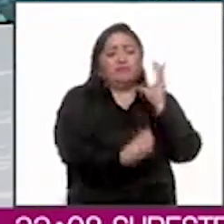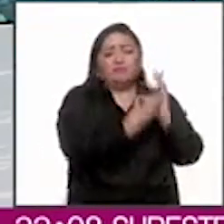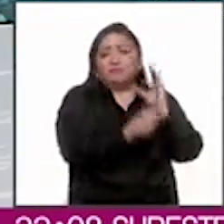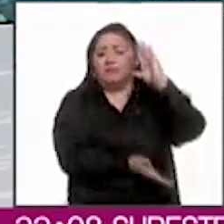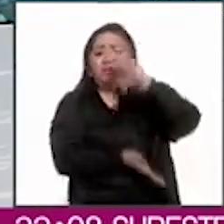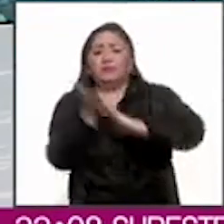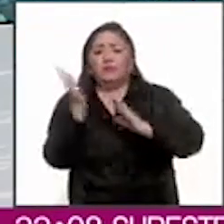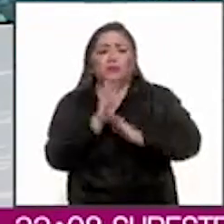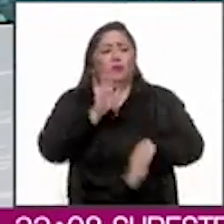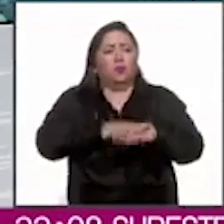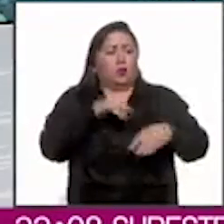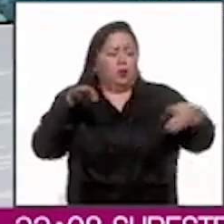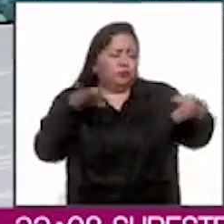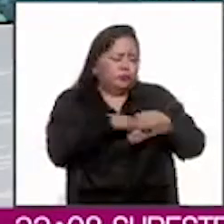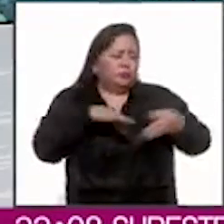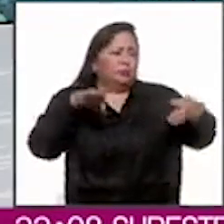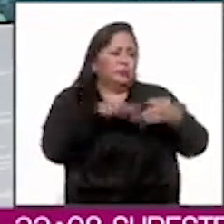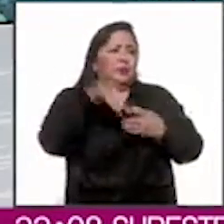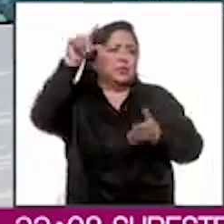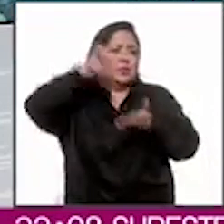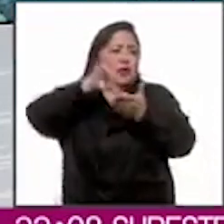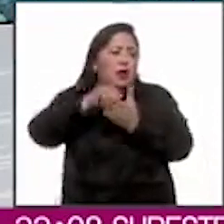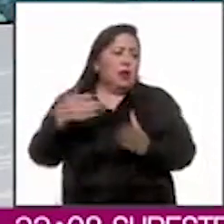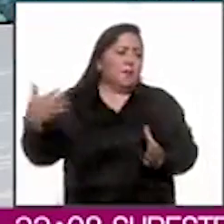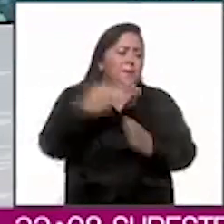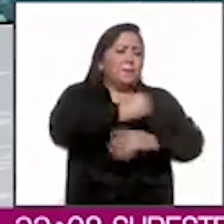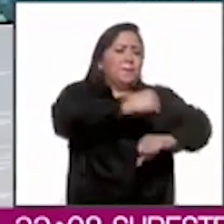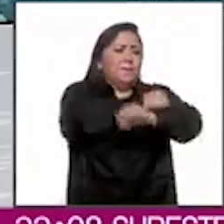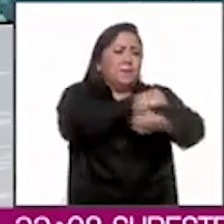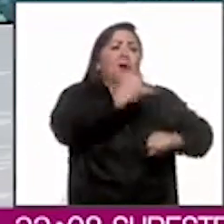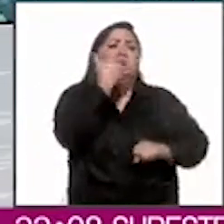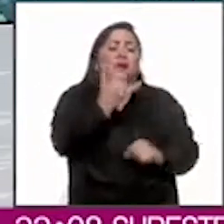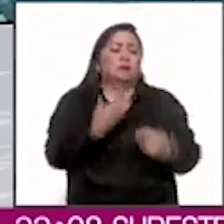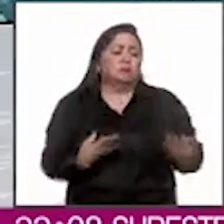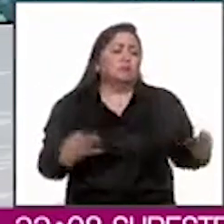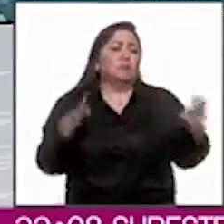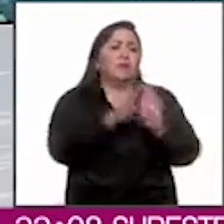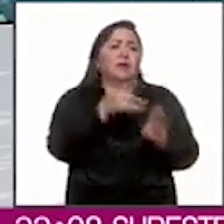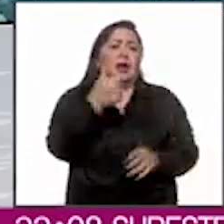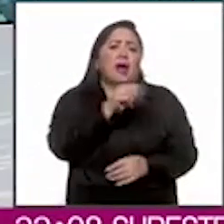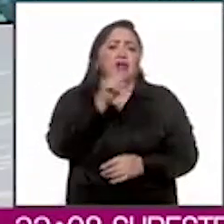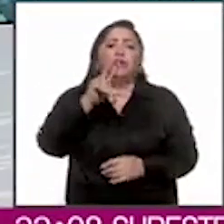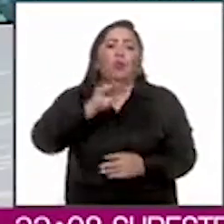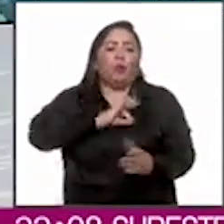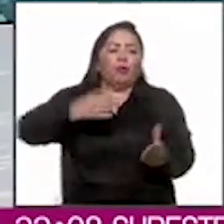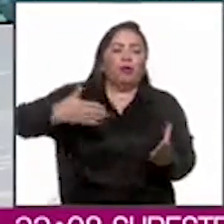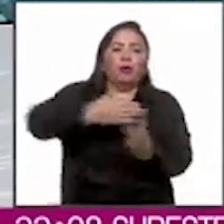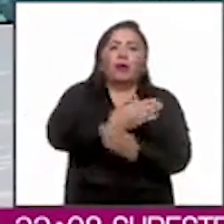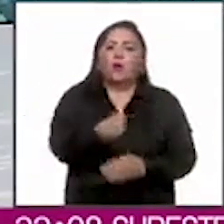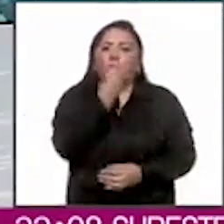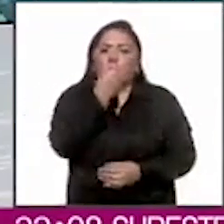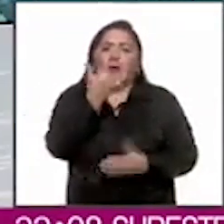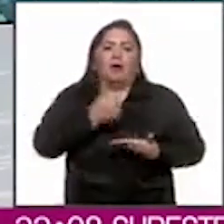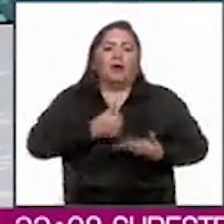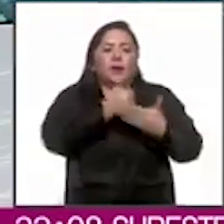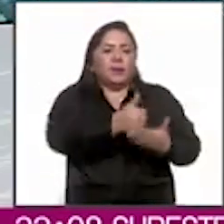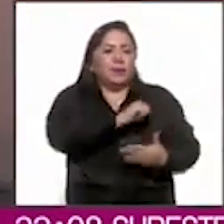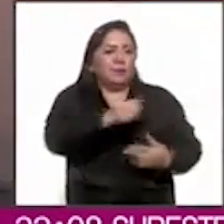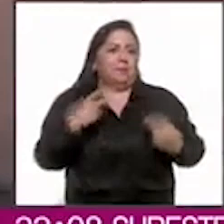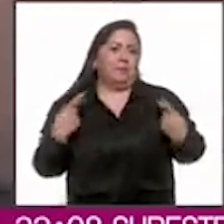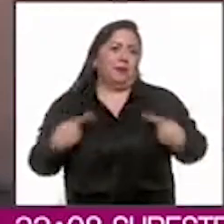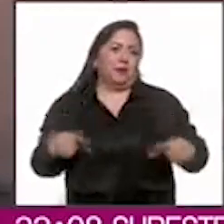por los constantes ataques de Israel que además mantiene bloqueo total a Gaza, impidiendo el paso de alimentos y ayuda humanitaria.